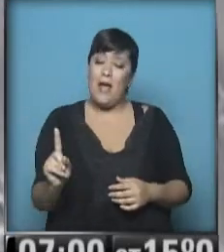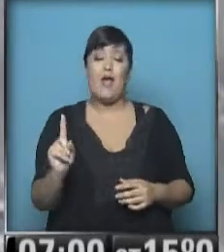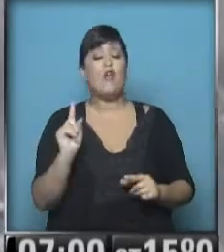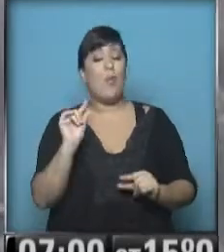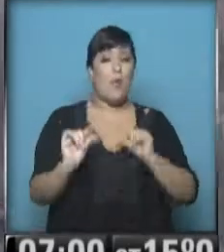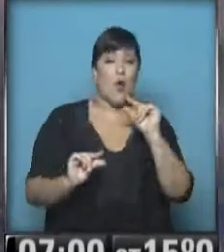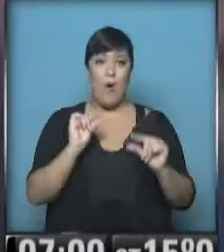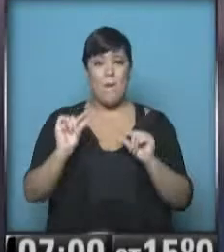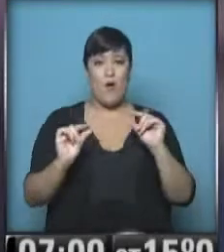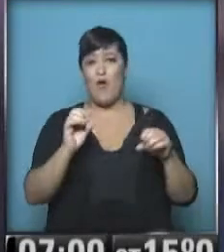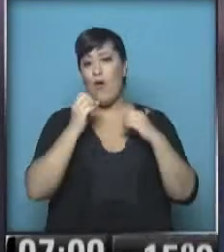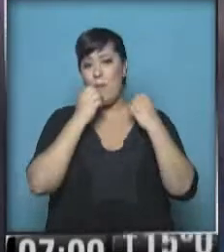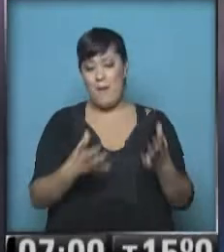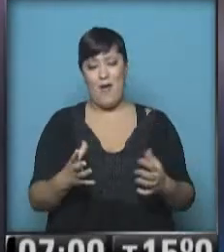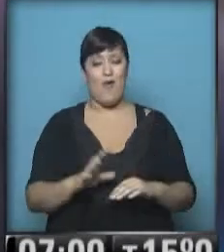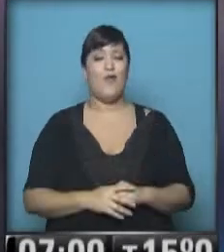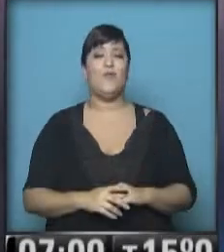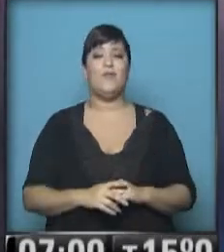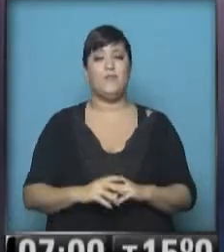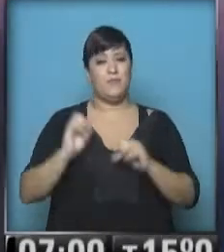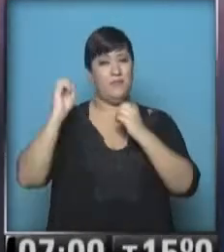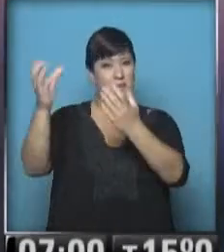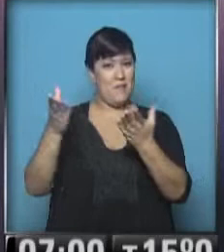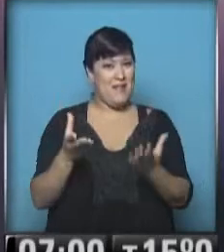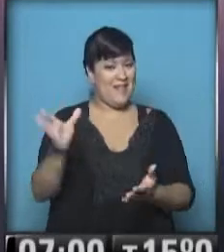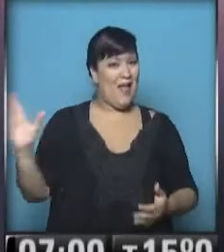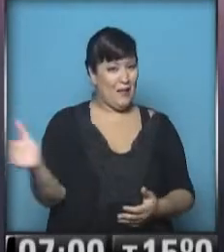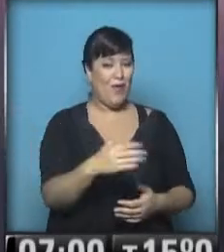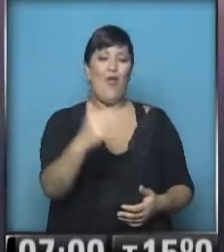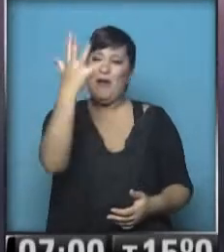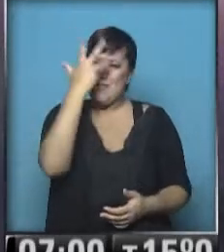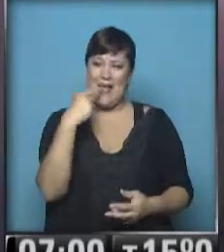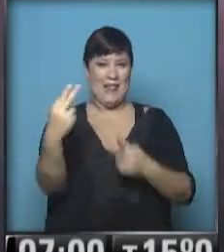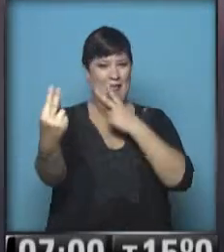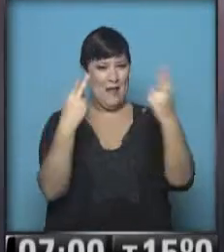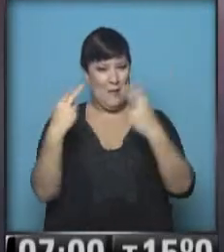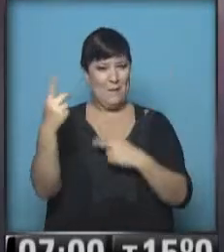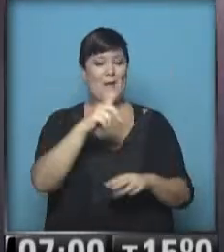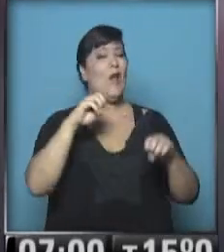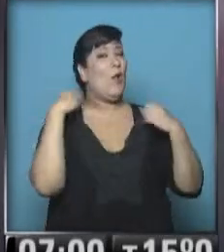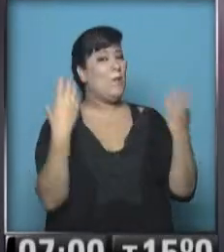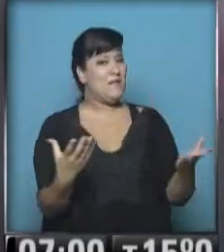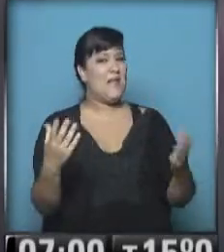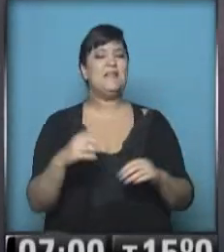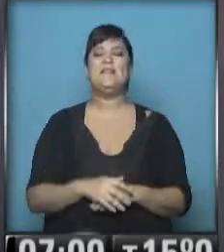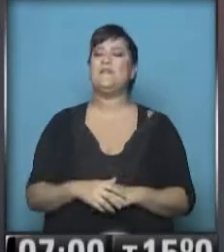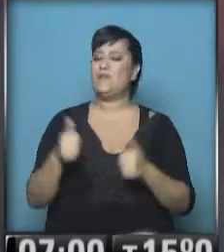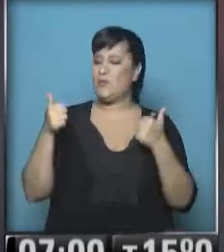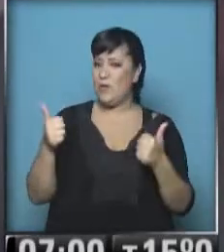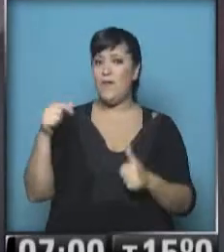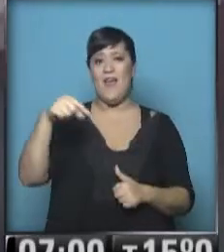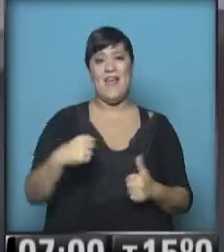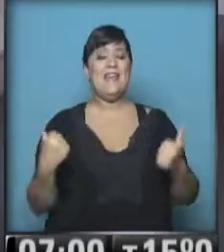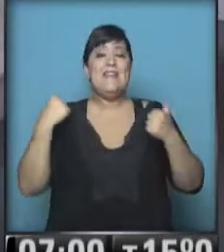acomodando en la semana, así que le damos la bienvenida, un placer como siempre que estén con nosotros. ¿Cómo estás Alejandro? Buen día. ¿Cómo andás Lourdes? Muy bien. Con un